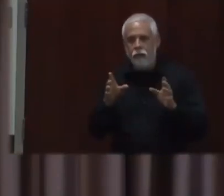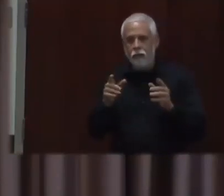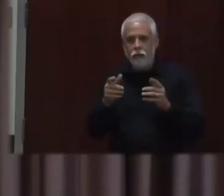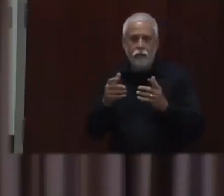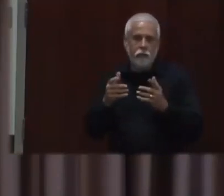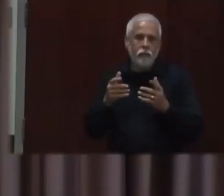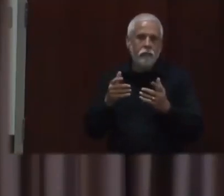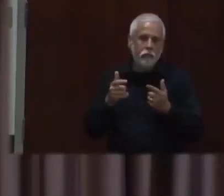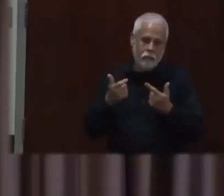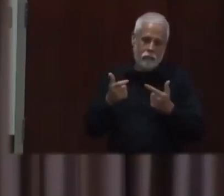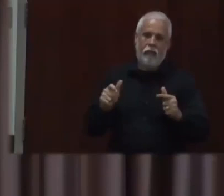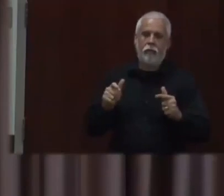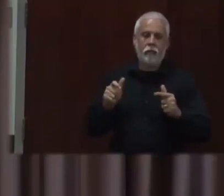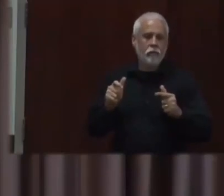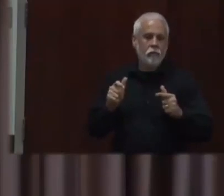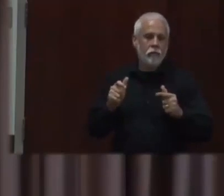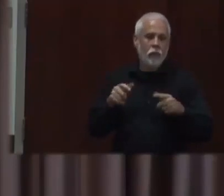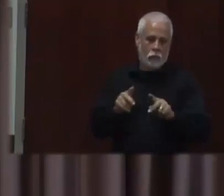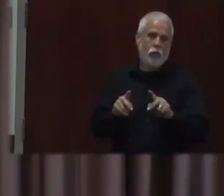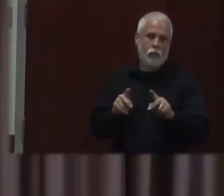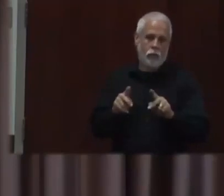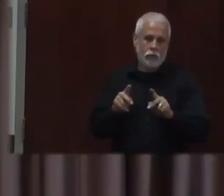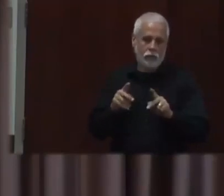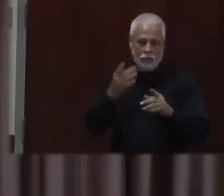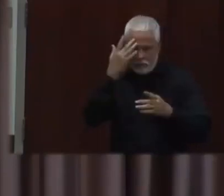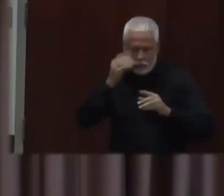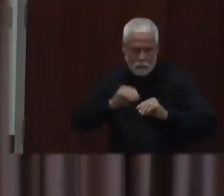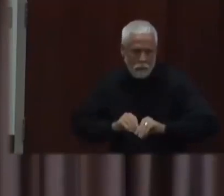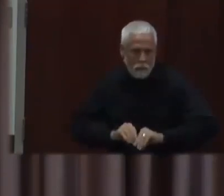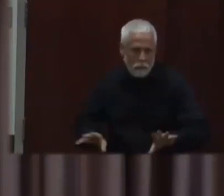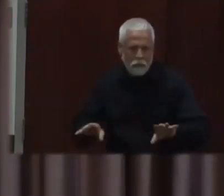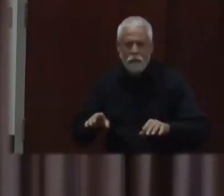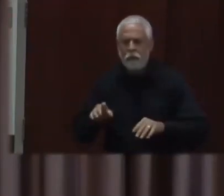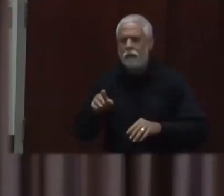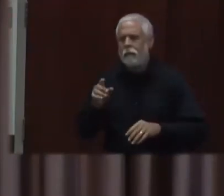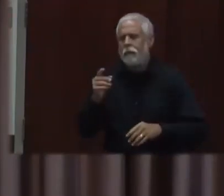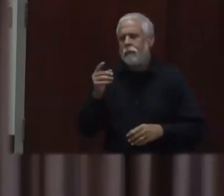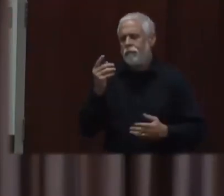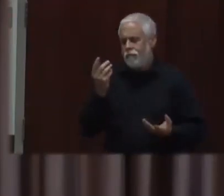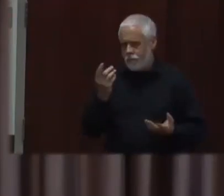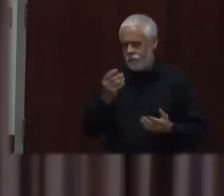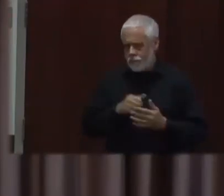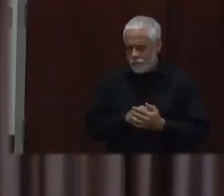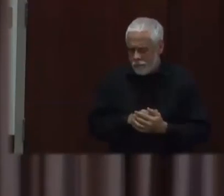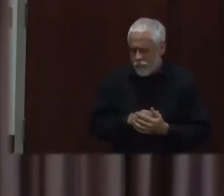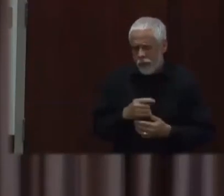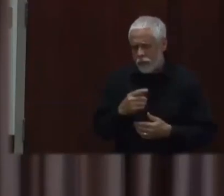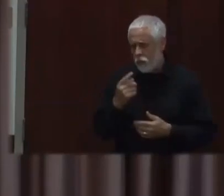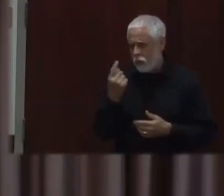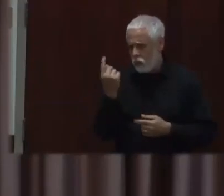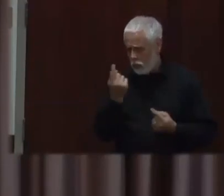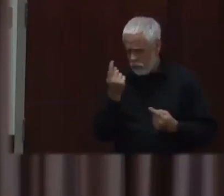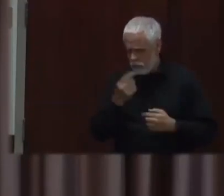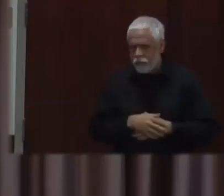o sea, basado en todo lo que han dicho hasta ahora y las tendencias, hay maneras de hacer una